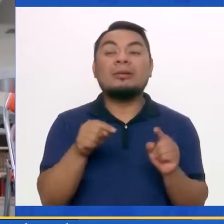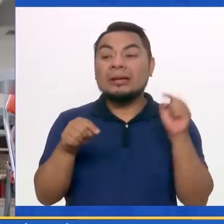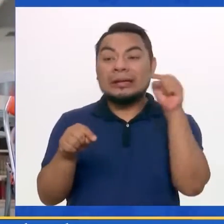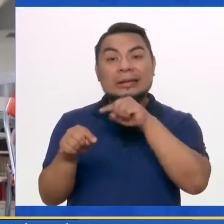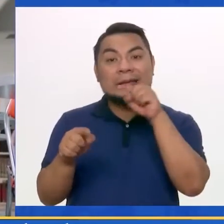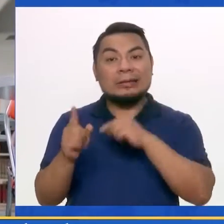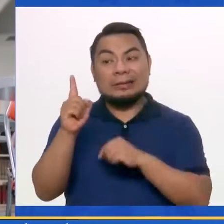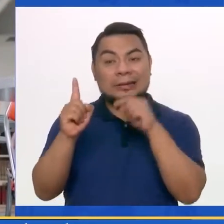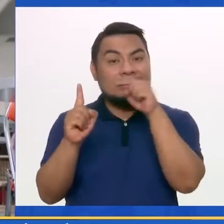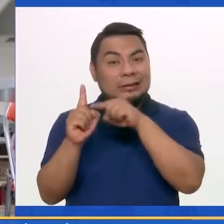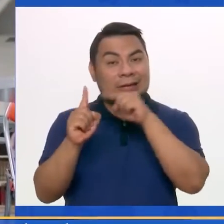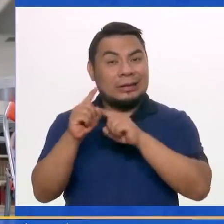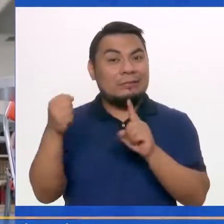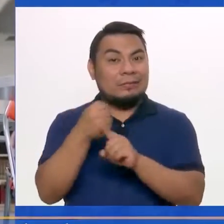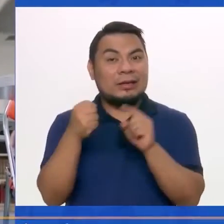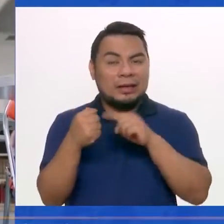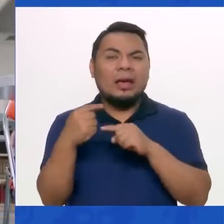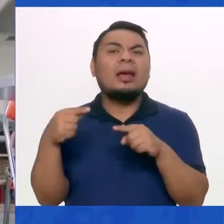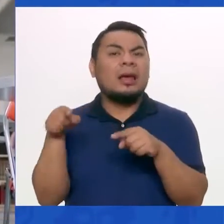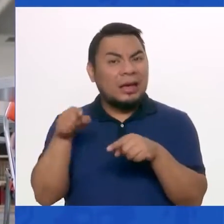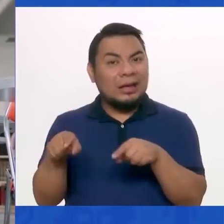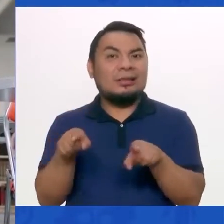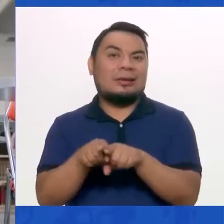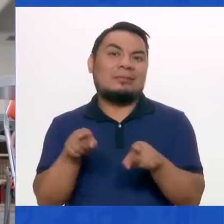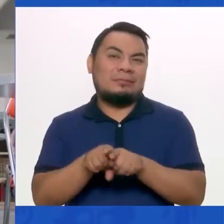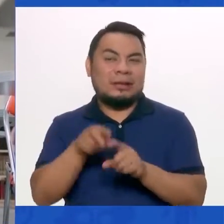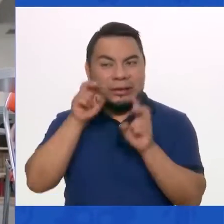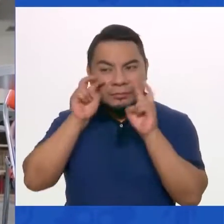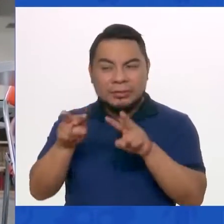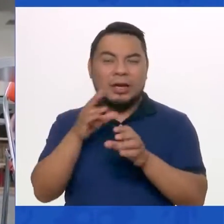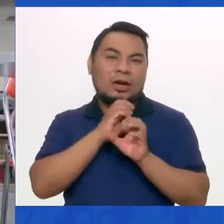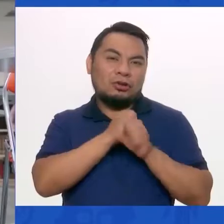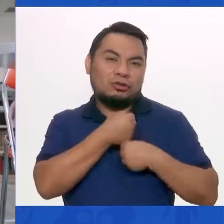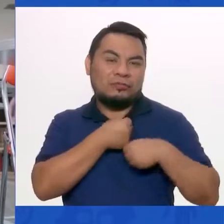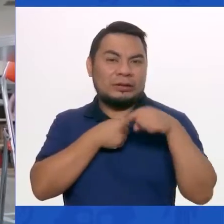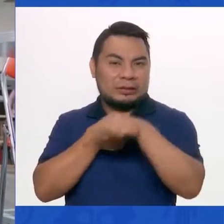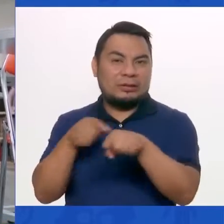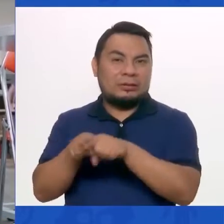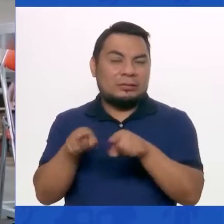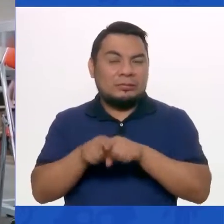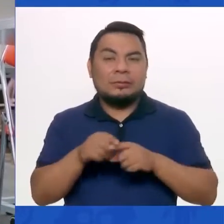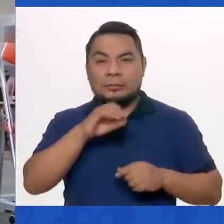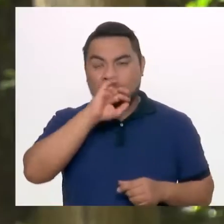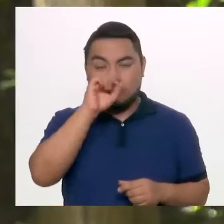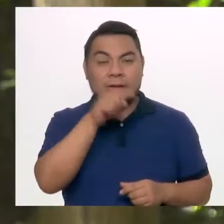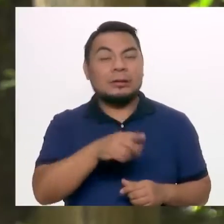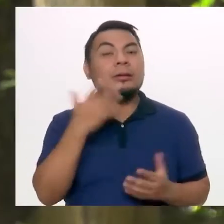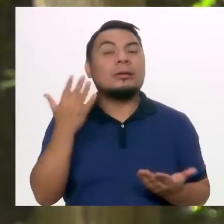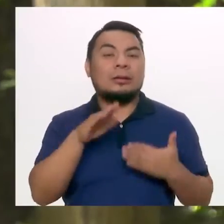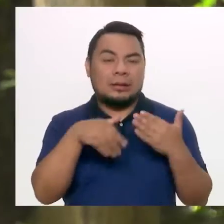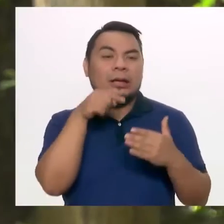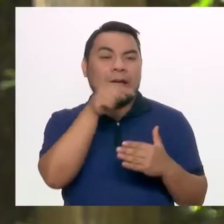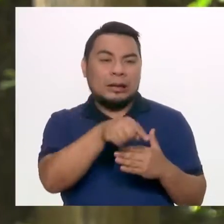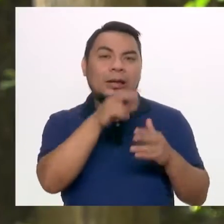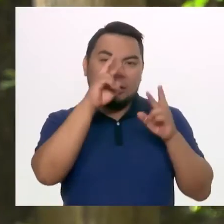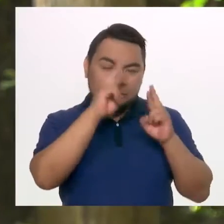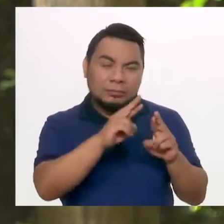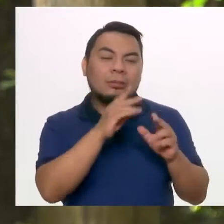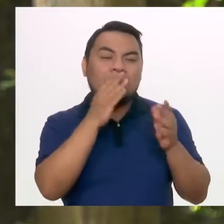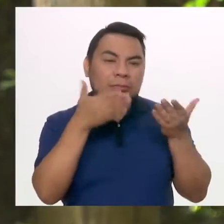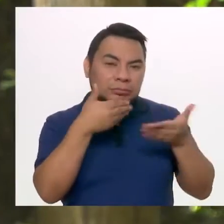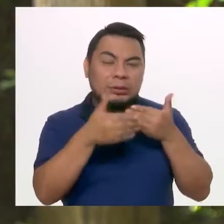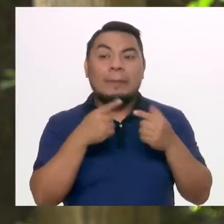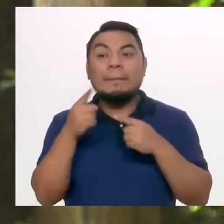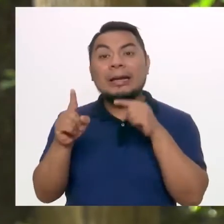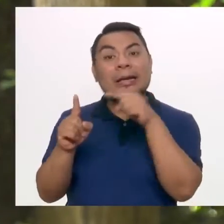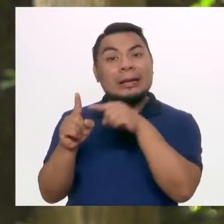el agresor también está sufriendo. Evidentemente hay que tomar acciones sobre él y le corresponderá el castigo que a un niño le corresponde.